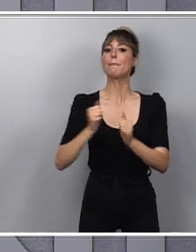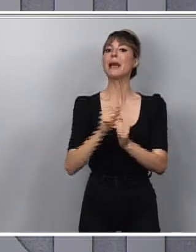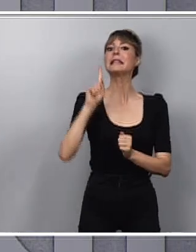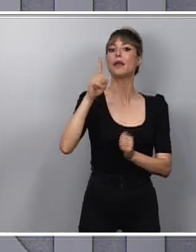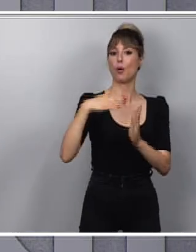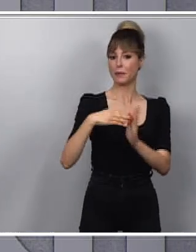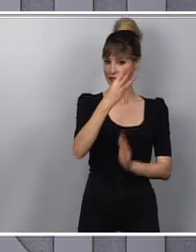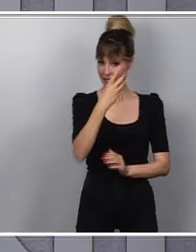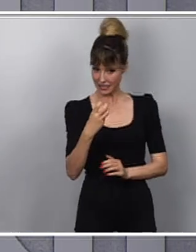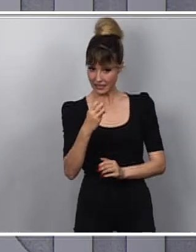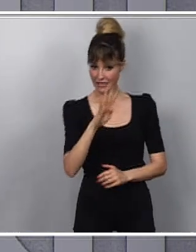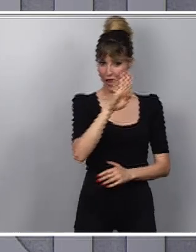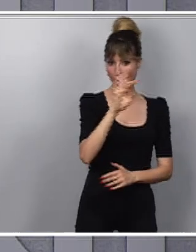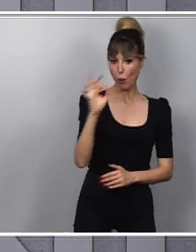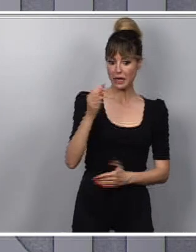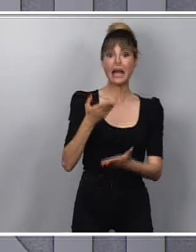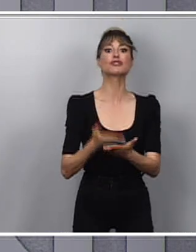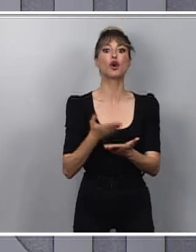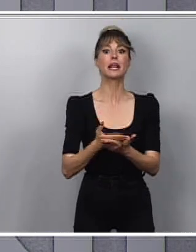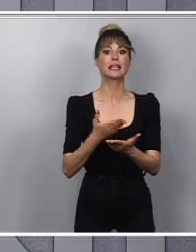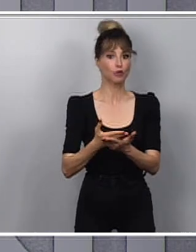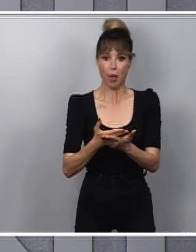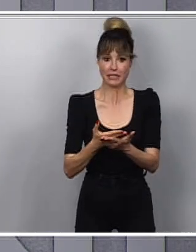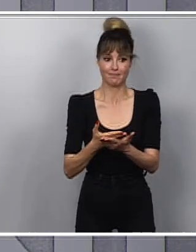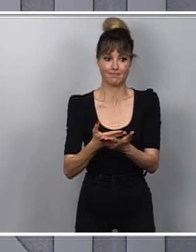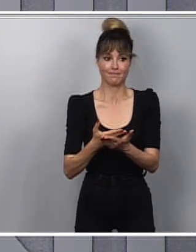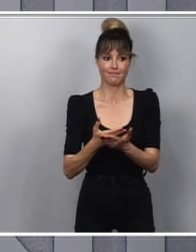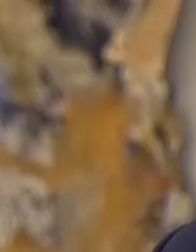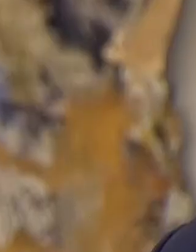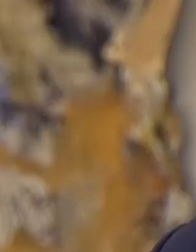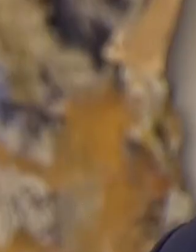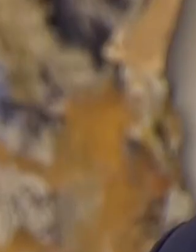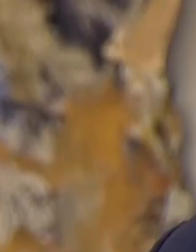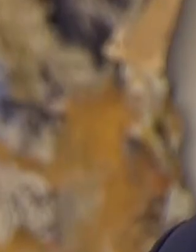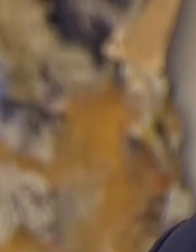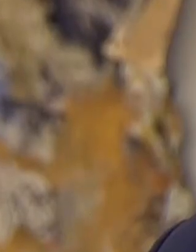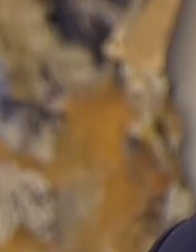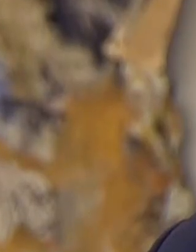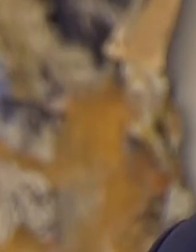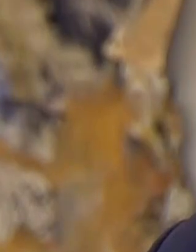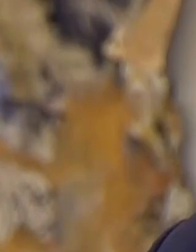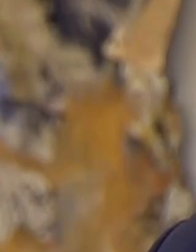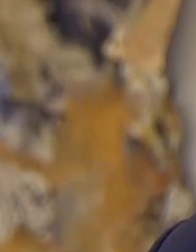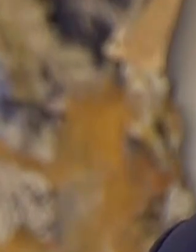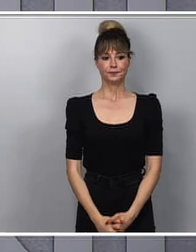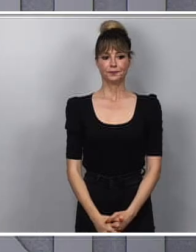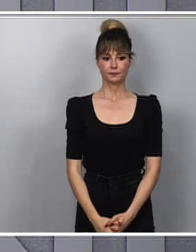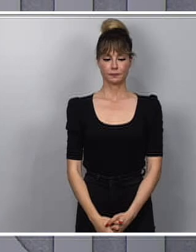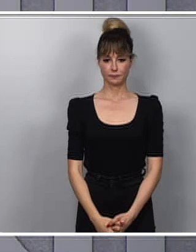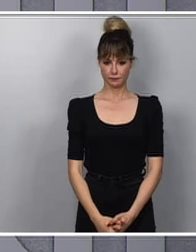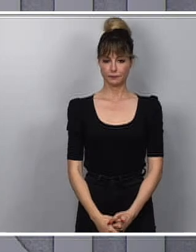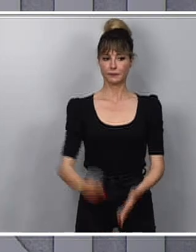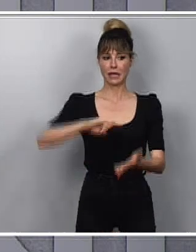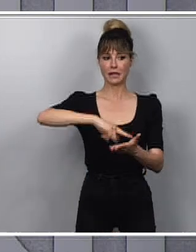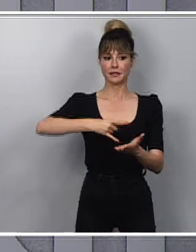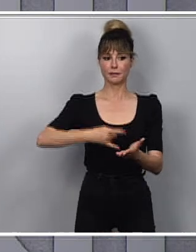.340 solicitudes en las primeras 24 horas, el doble también que las del año pasado. El